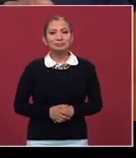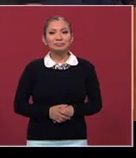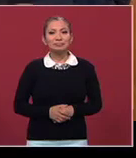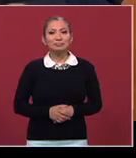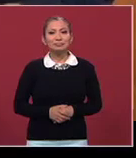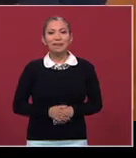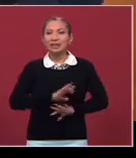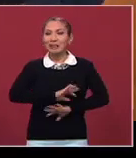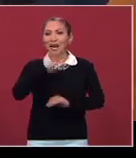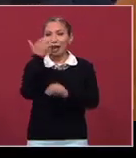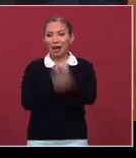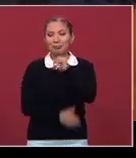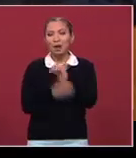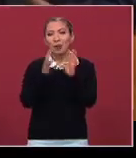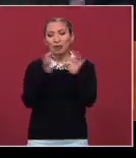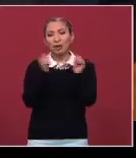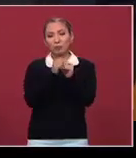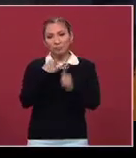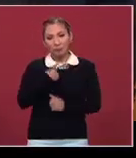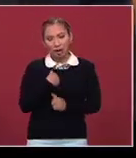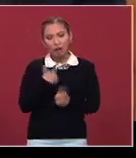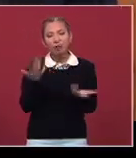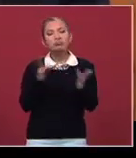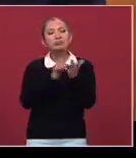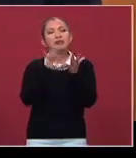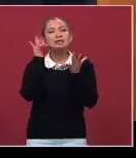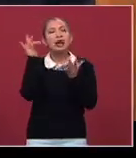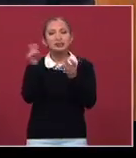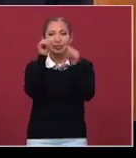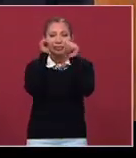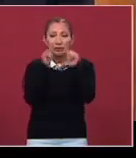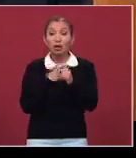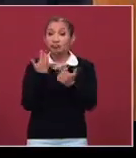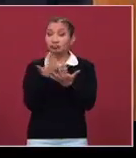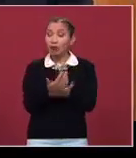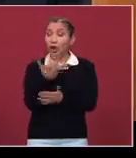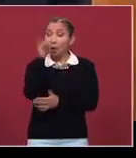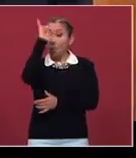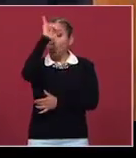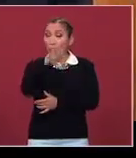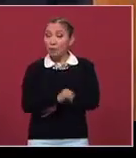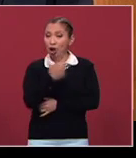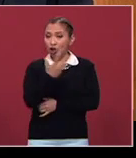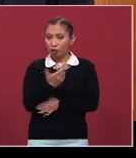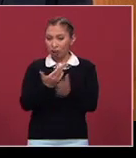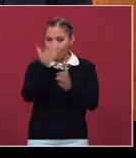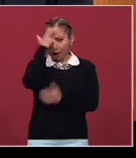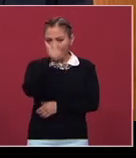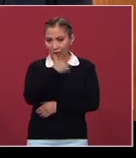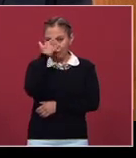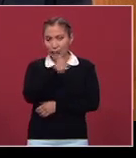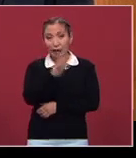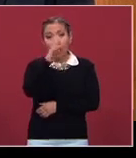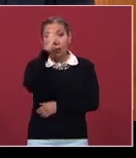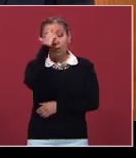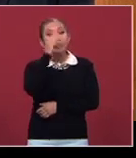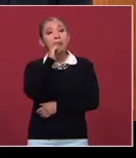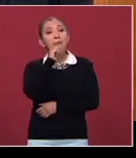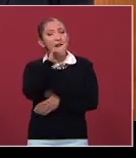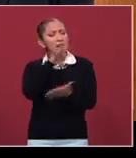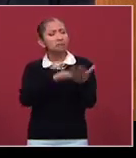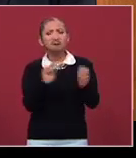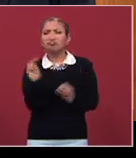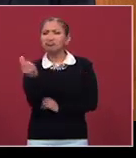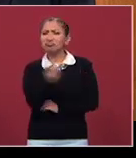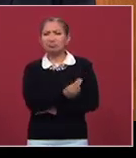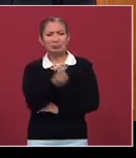Llegamos al final de Cuenta Conmigo les agradecemos su atención los esperamos todos los jueves a las 8 de la noche y recuerden también que para leer no se